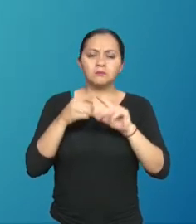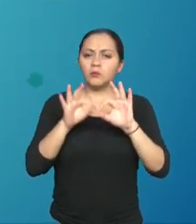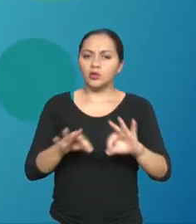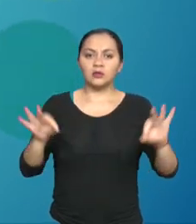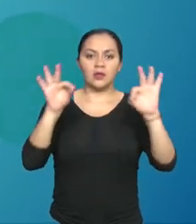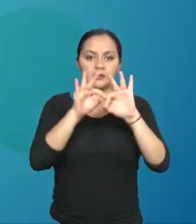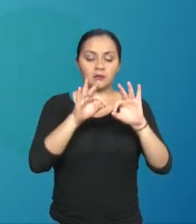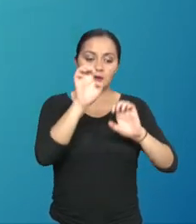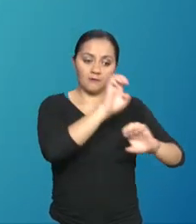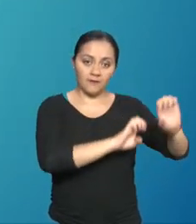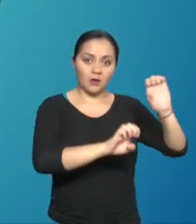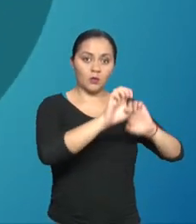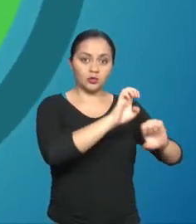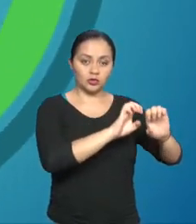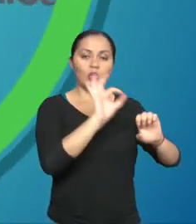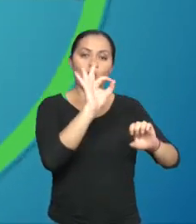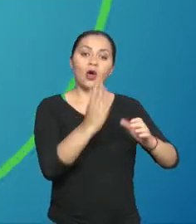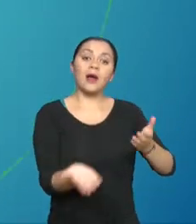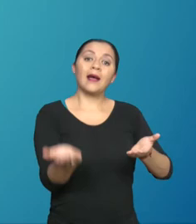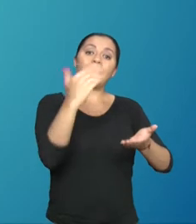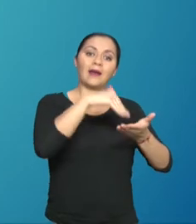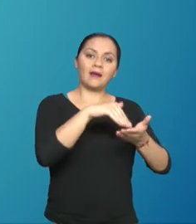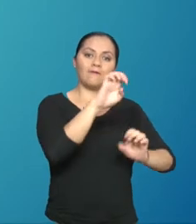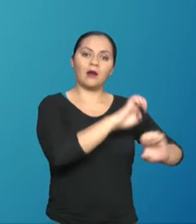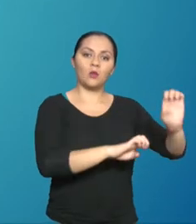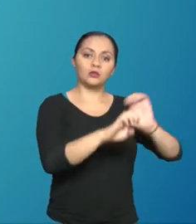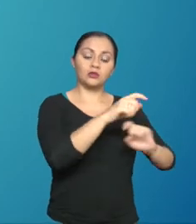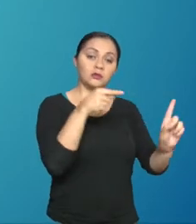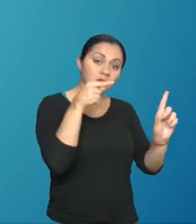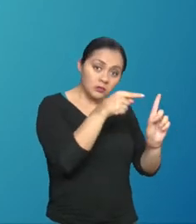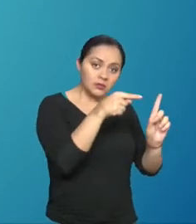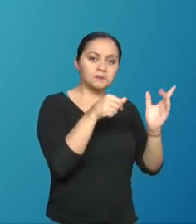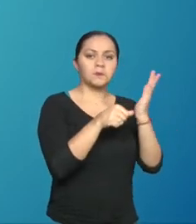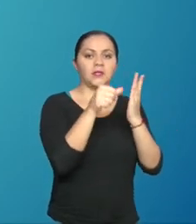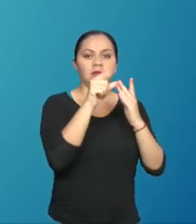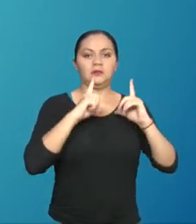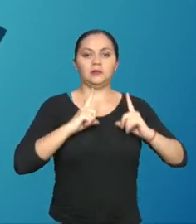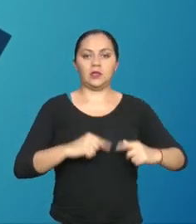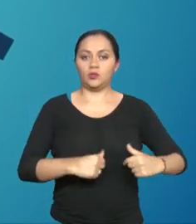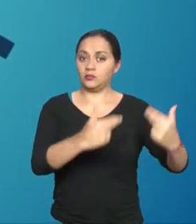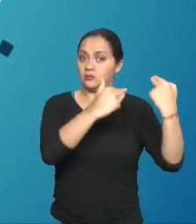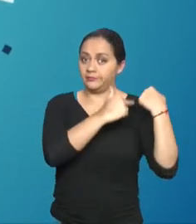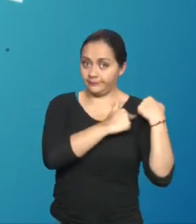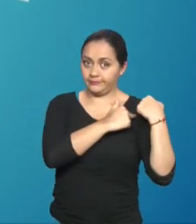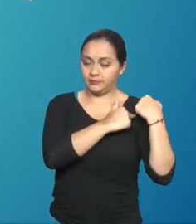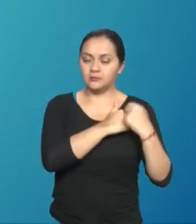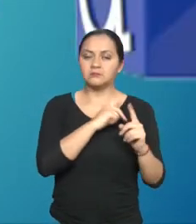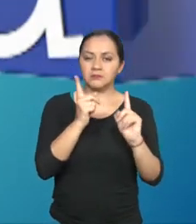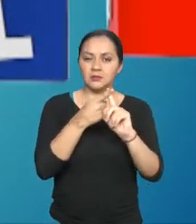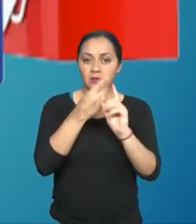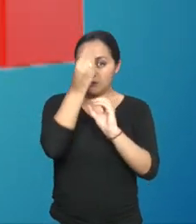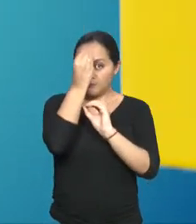calificación o recalificación a través del Ministerio de Salud Pública. Infórmate.